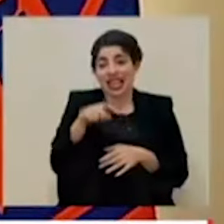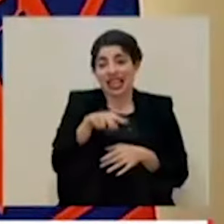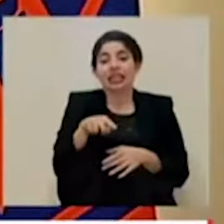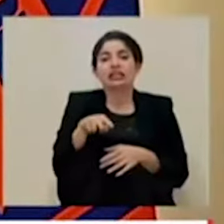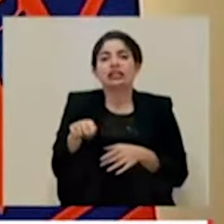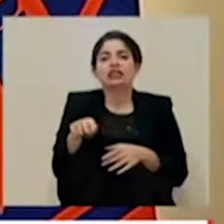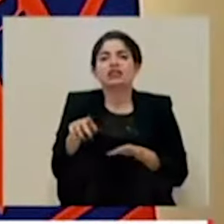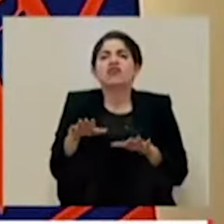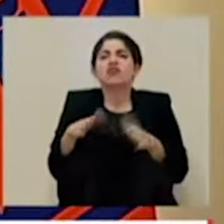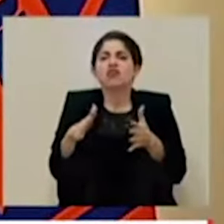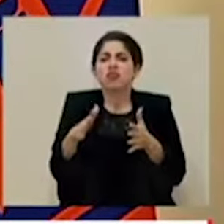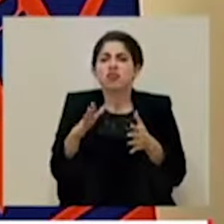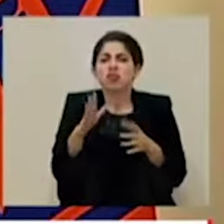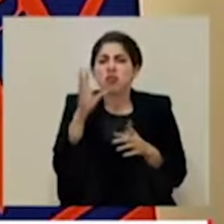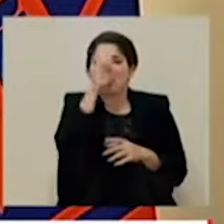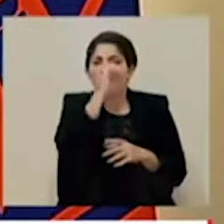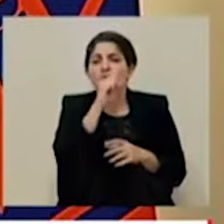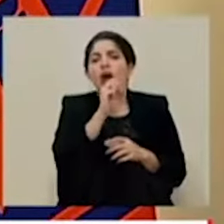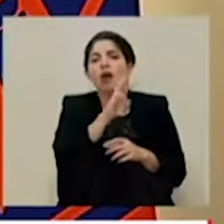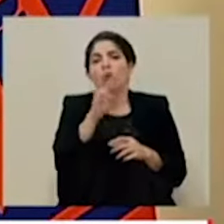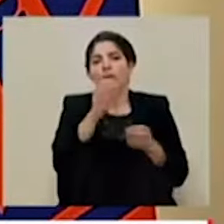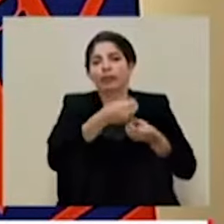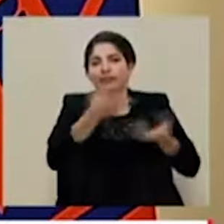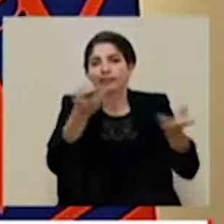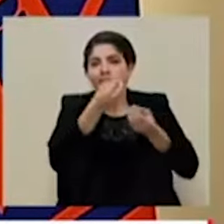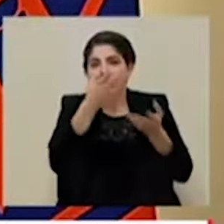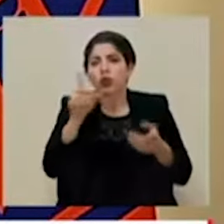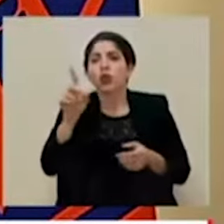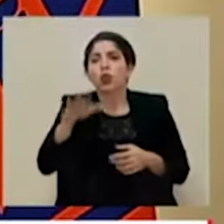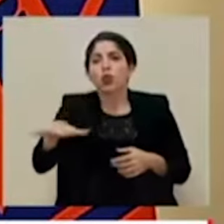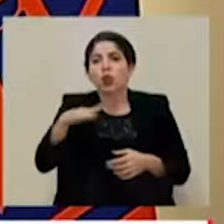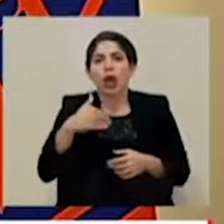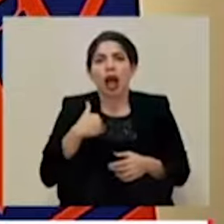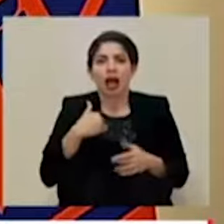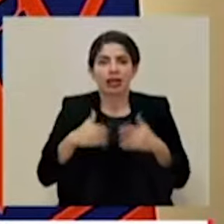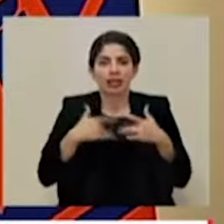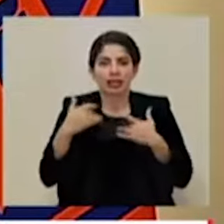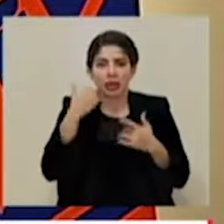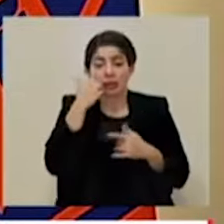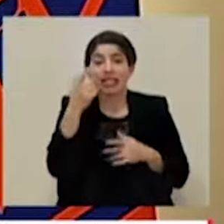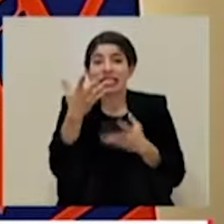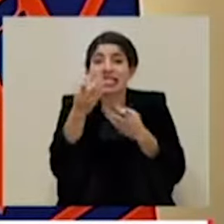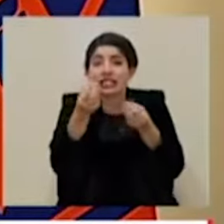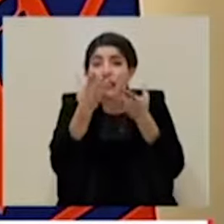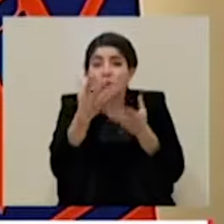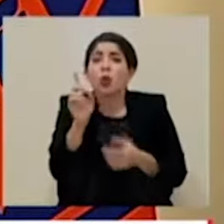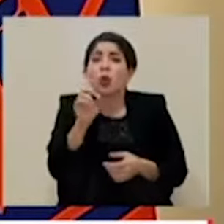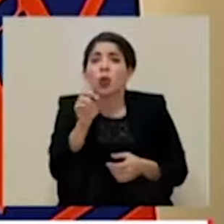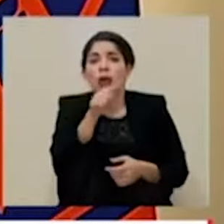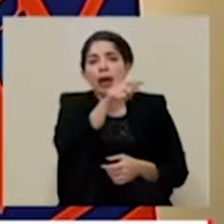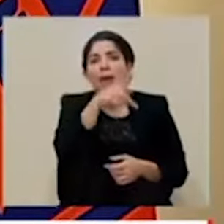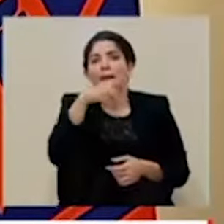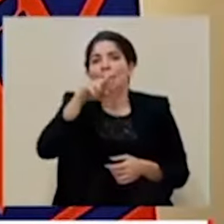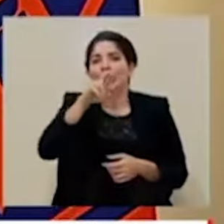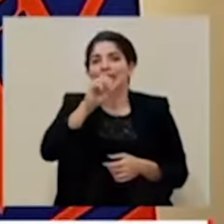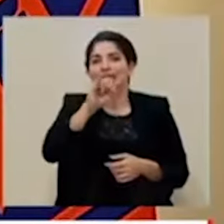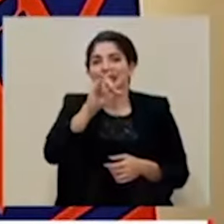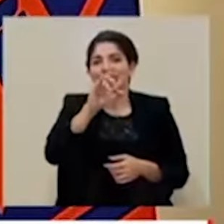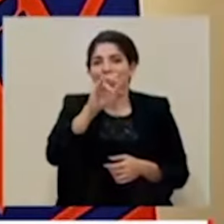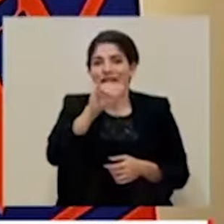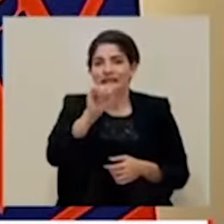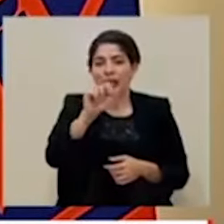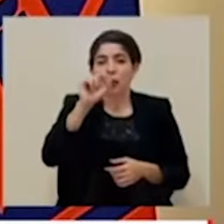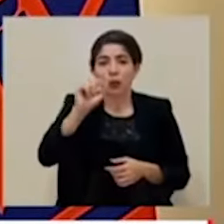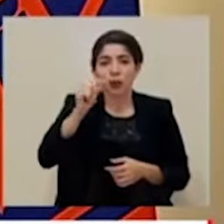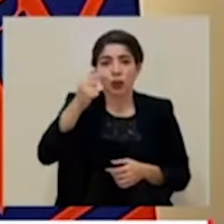diferentes plataformas y también puede ser consultado en presidencia.go.cr barra inclinada